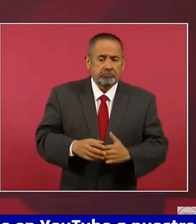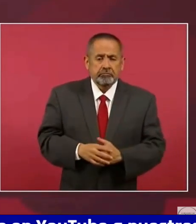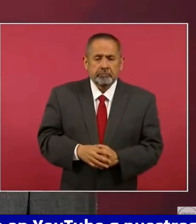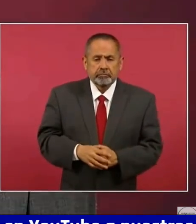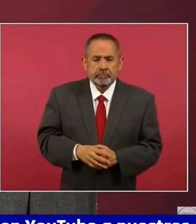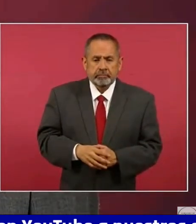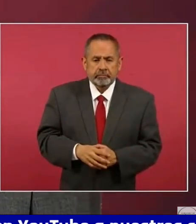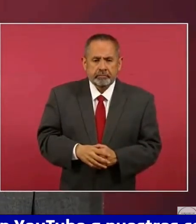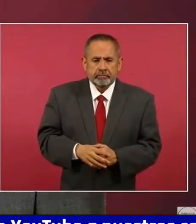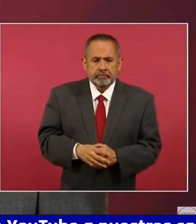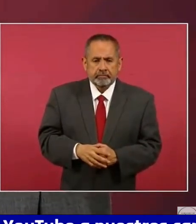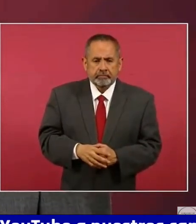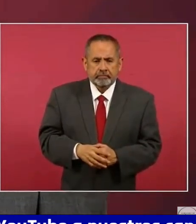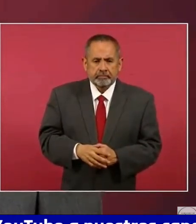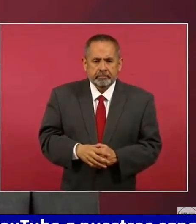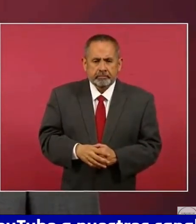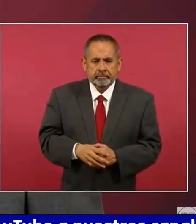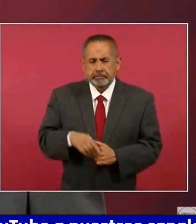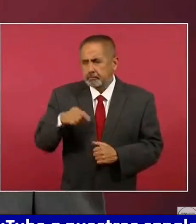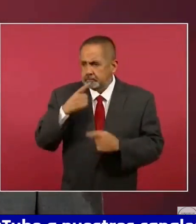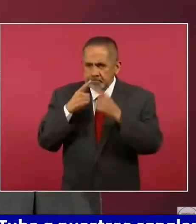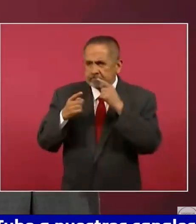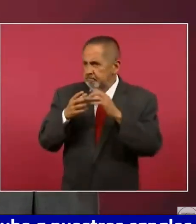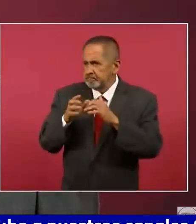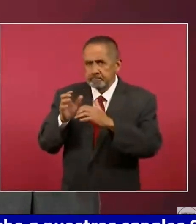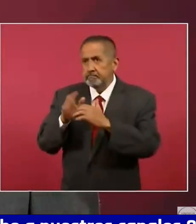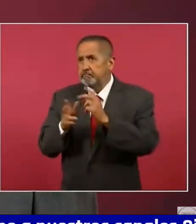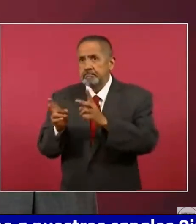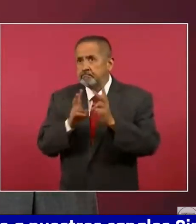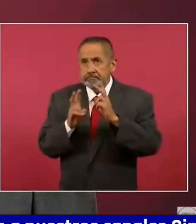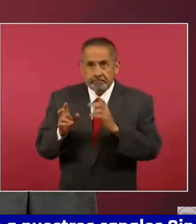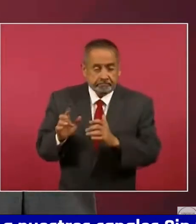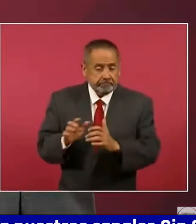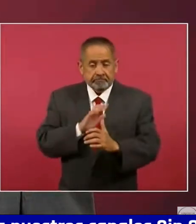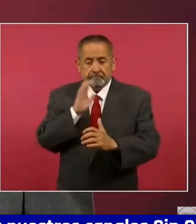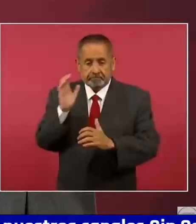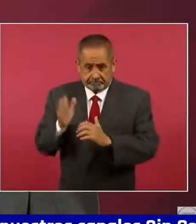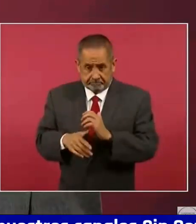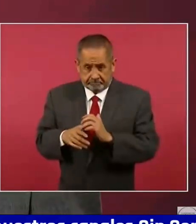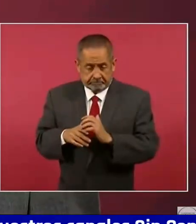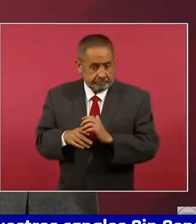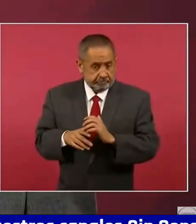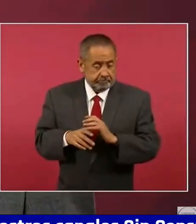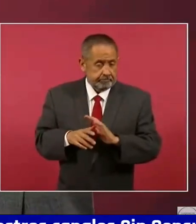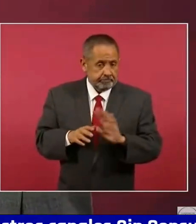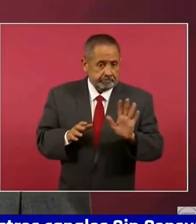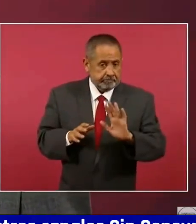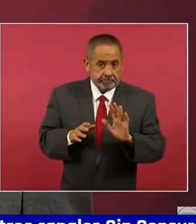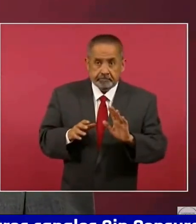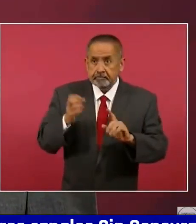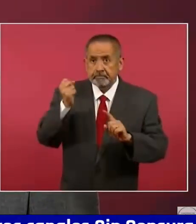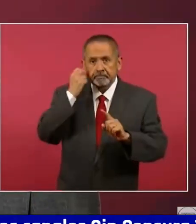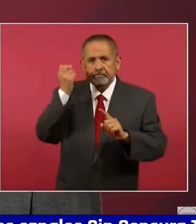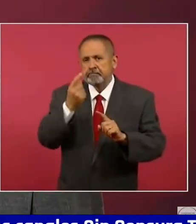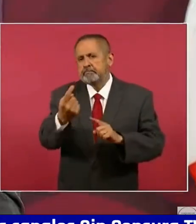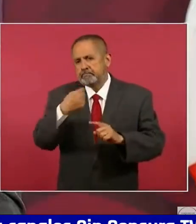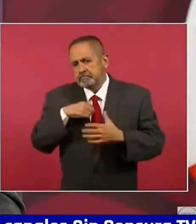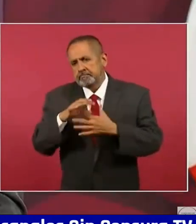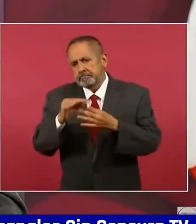Entonces, ya cuando termina la exposición